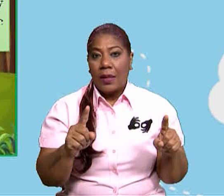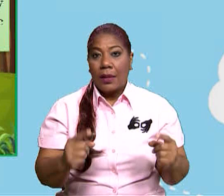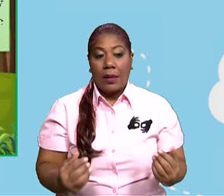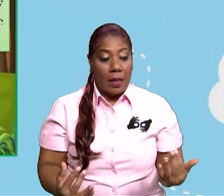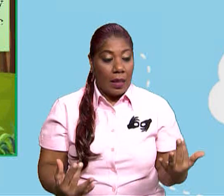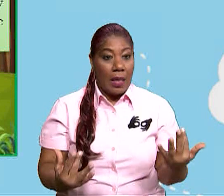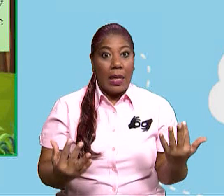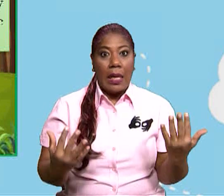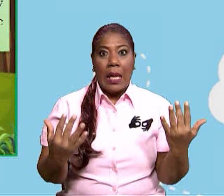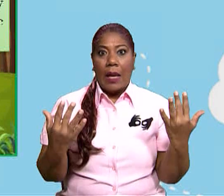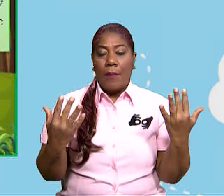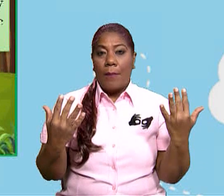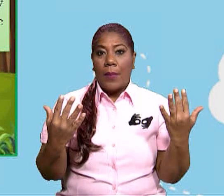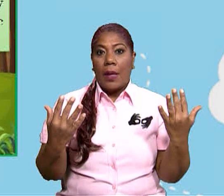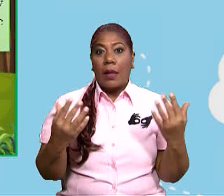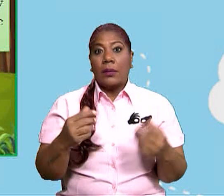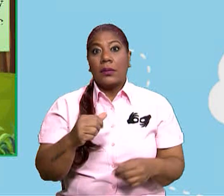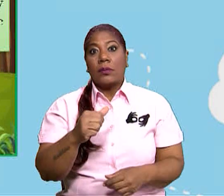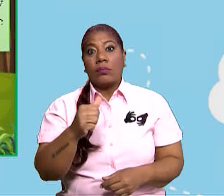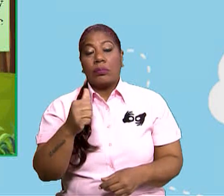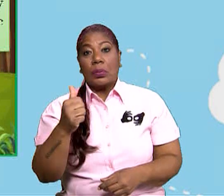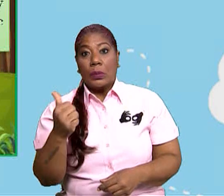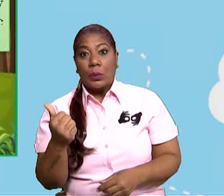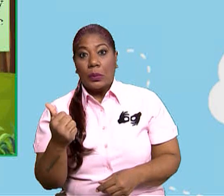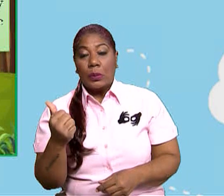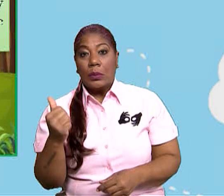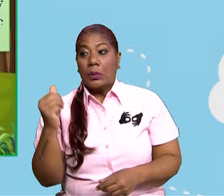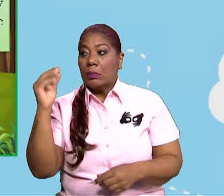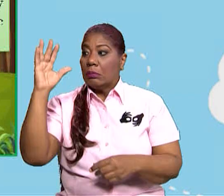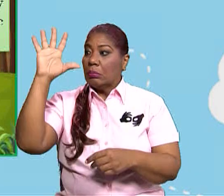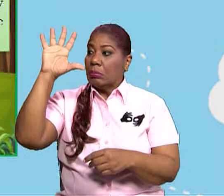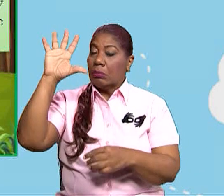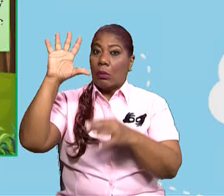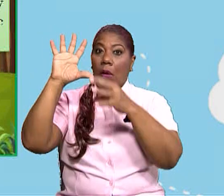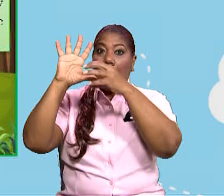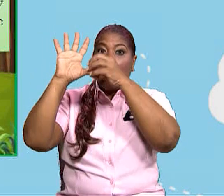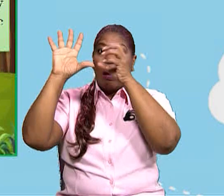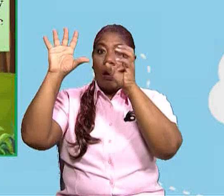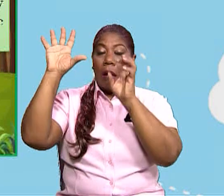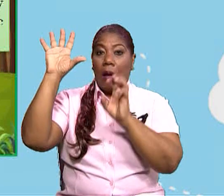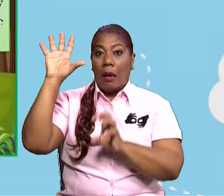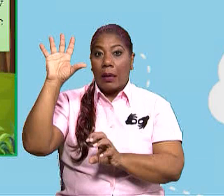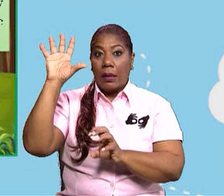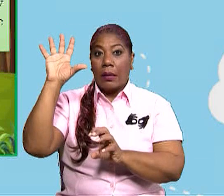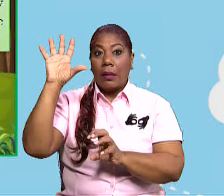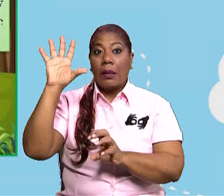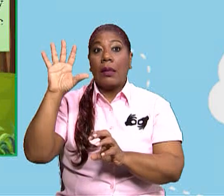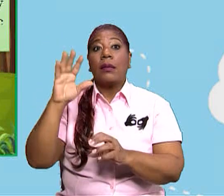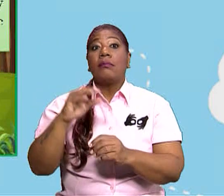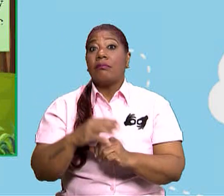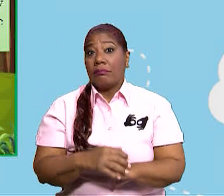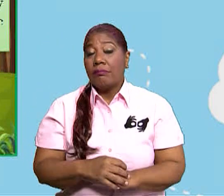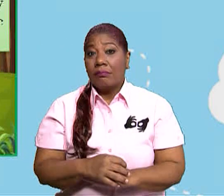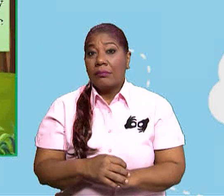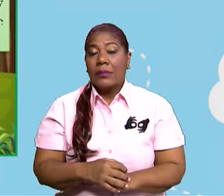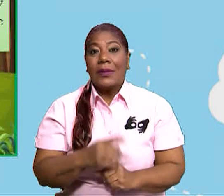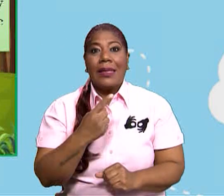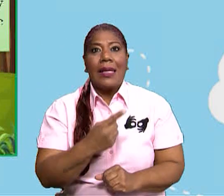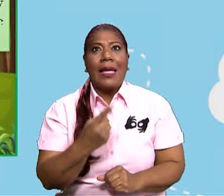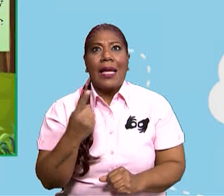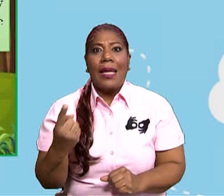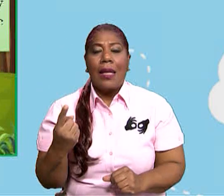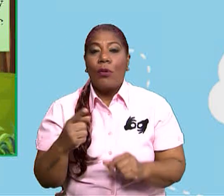las copas de los árboles, otros viven entre las hojas caídas, ya, que son las hojas arascas. Cada uno tiene su hábitat.